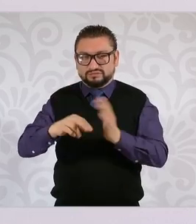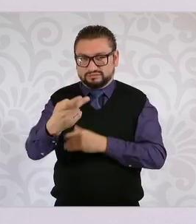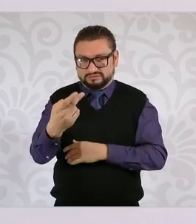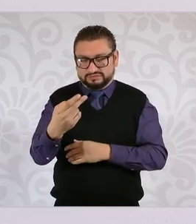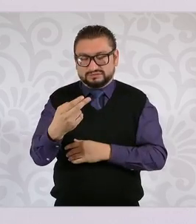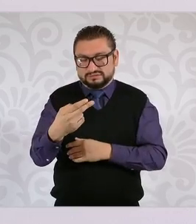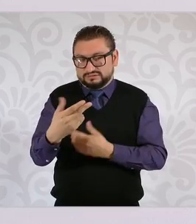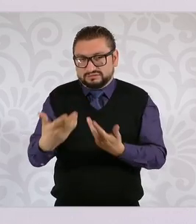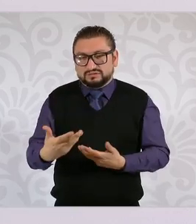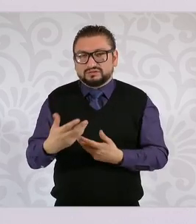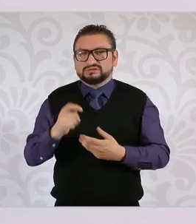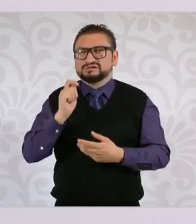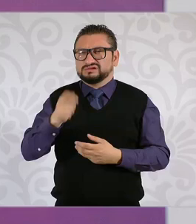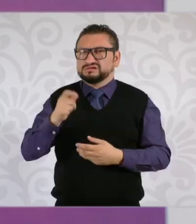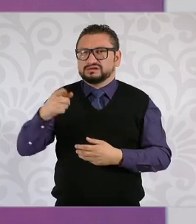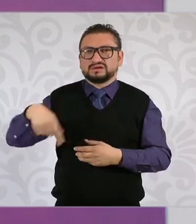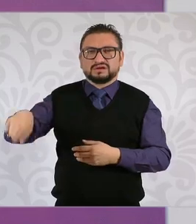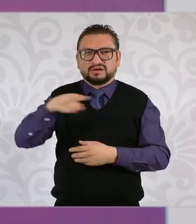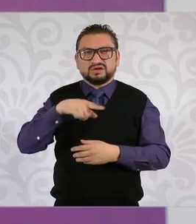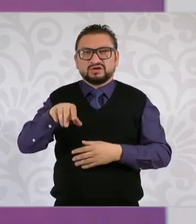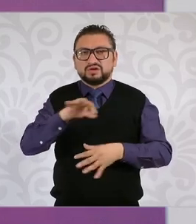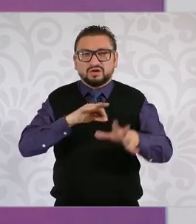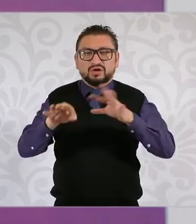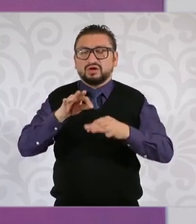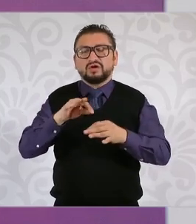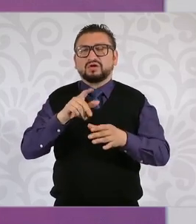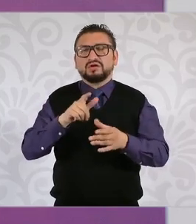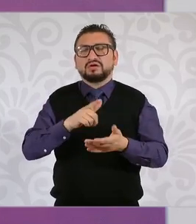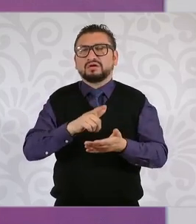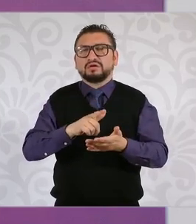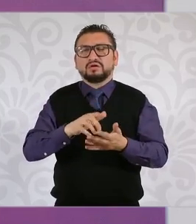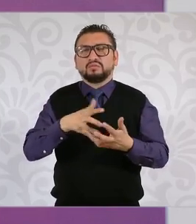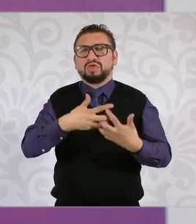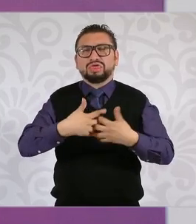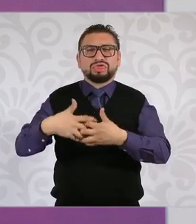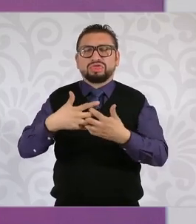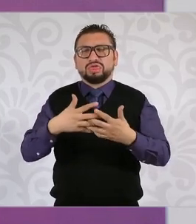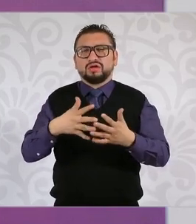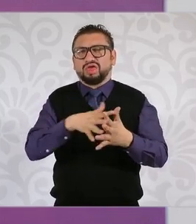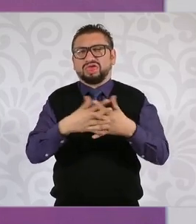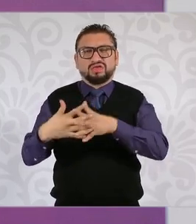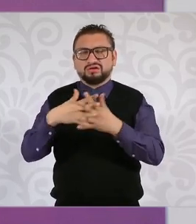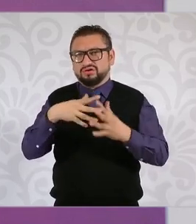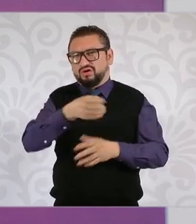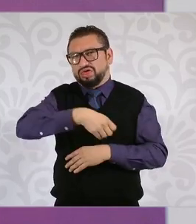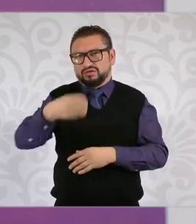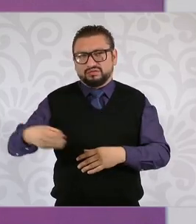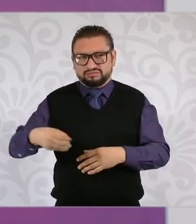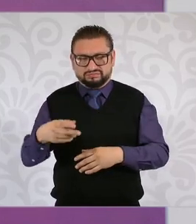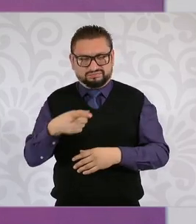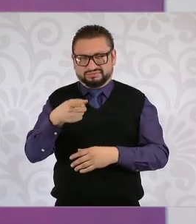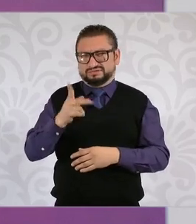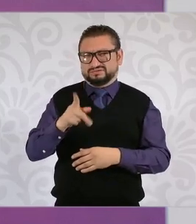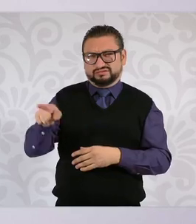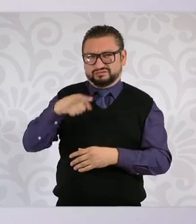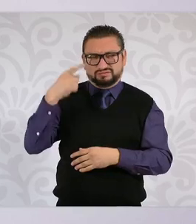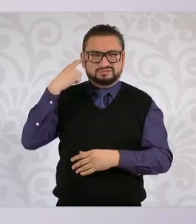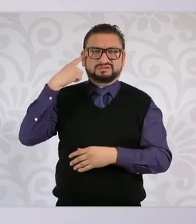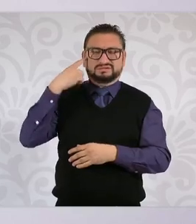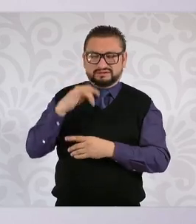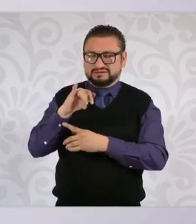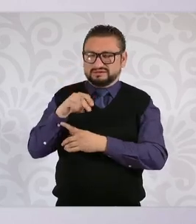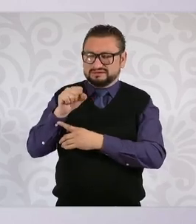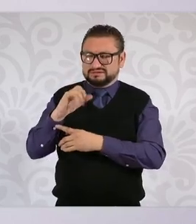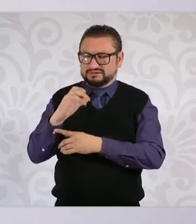como si este método fuera un mecanismo antidemocrático, desorganizado e improvisado. Olvidando que la insaculación